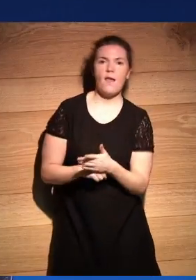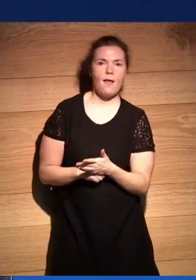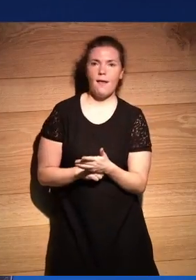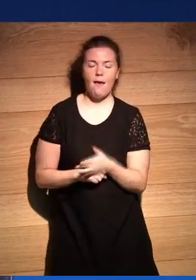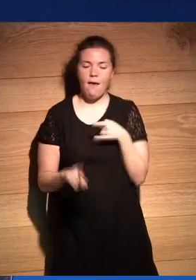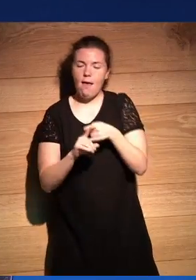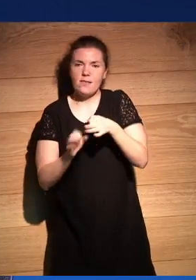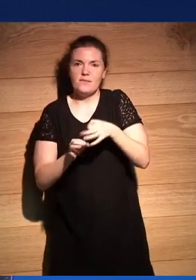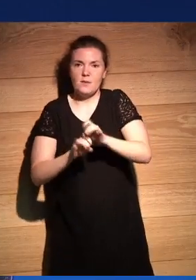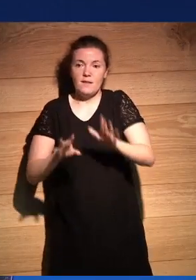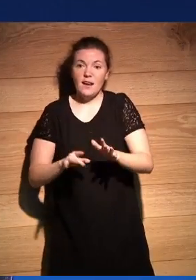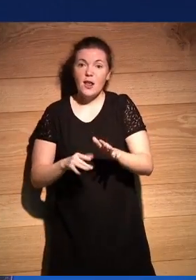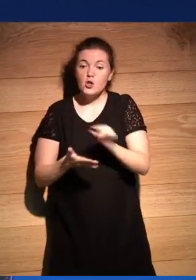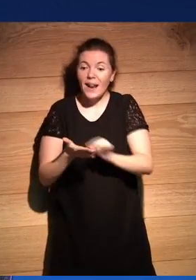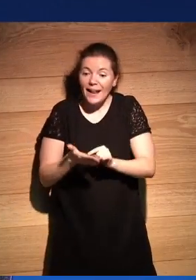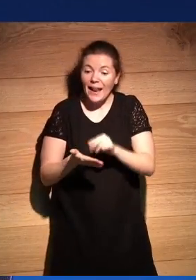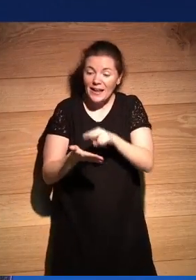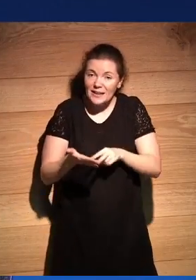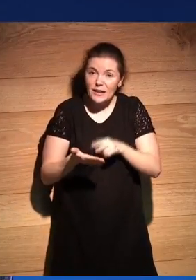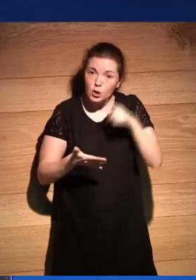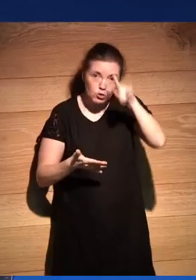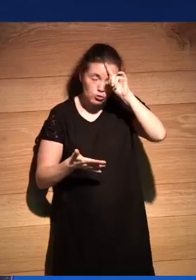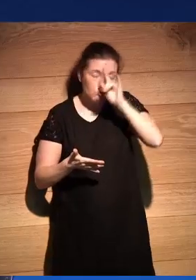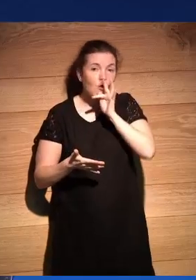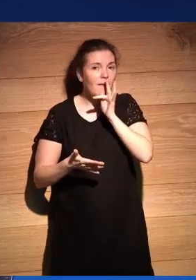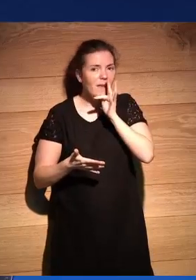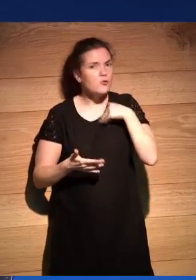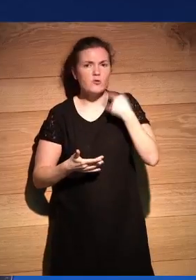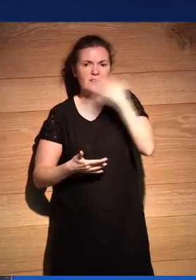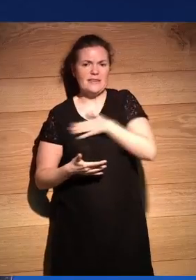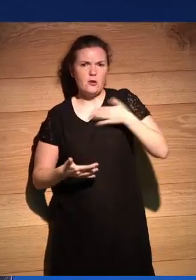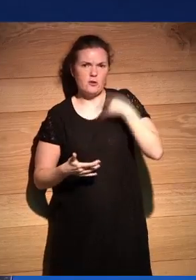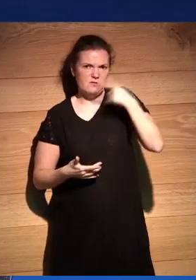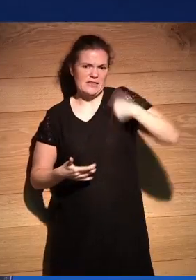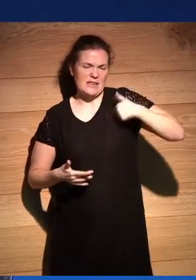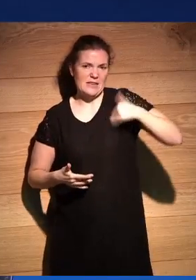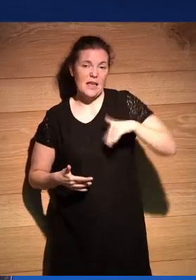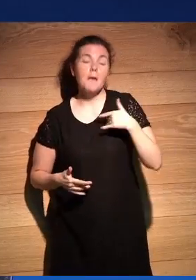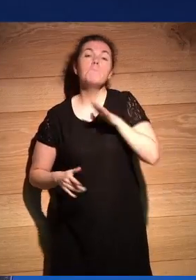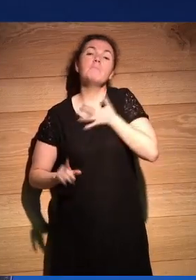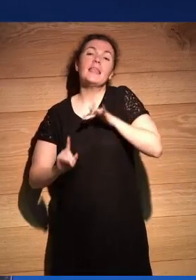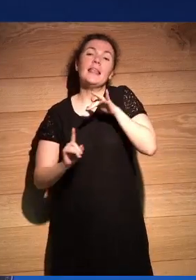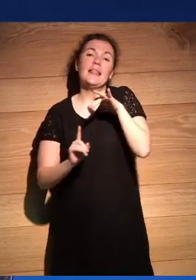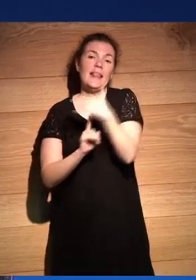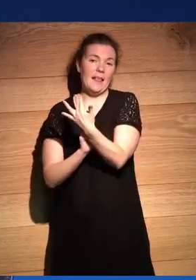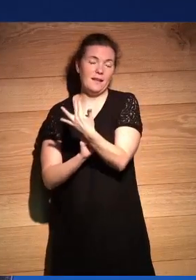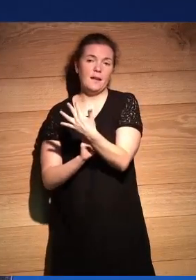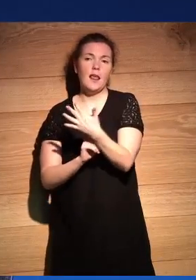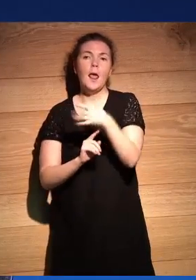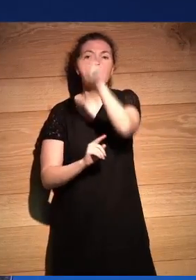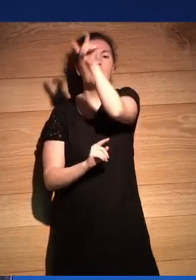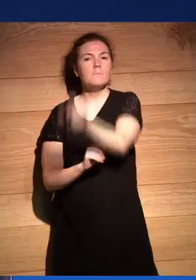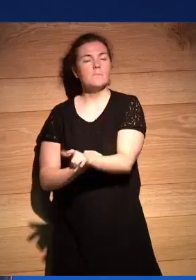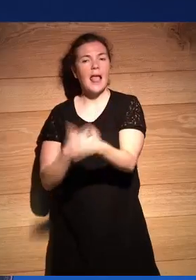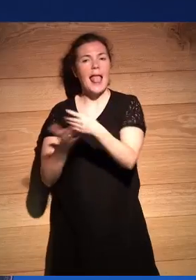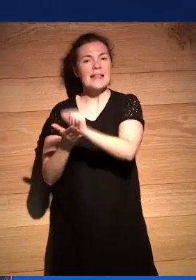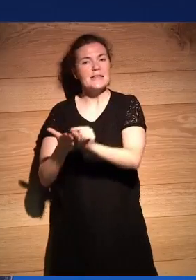antes de saber leer y escribir también yo estaba muy crecí en un ambiente muy muy donde la figura del escritor era algo bastante